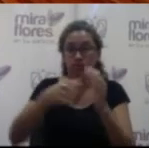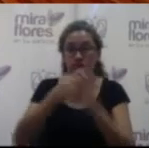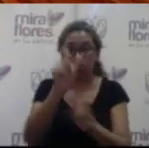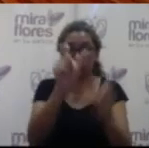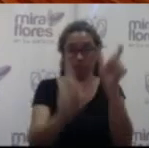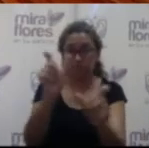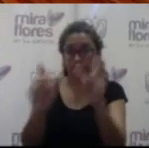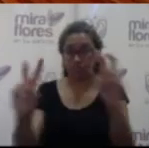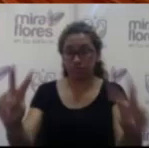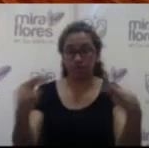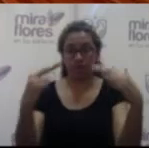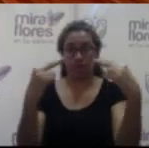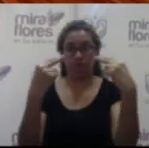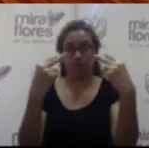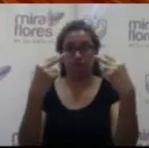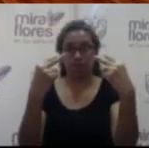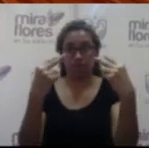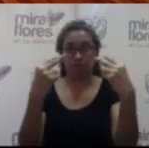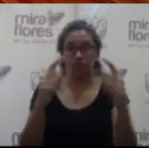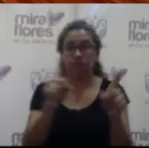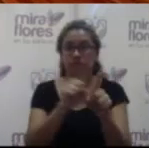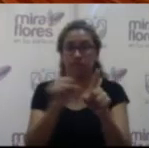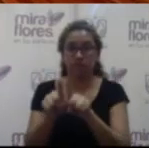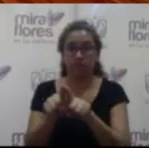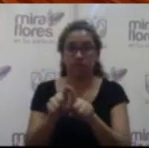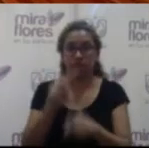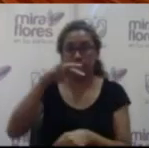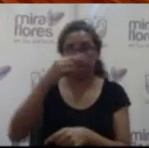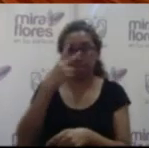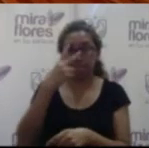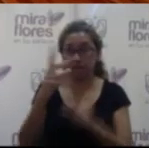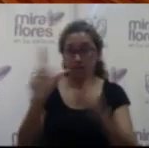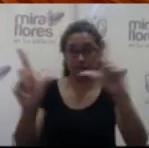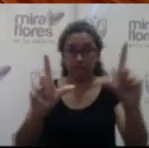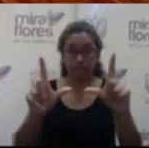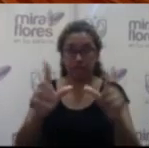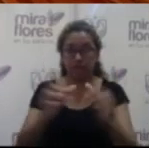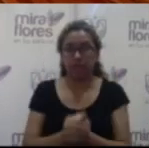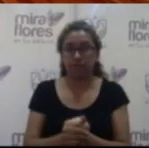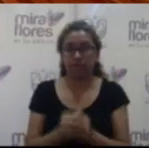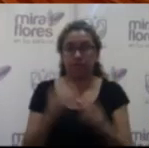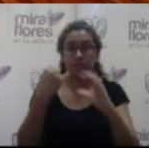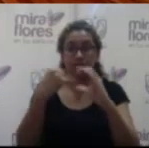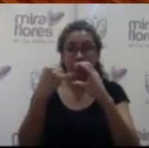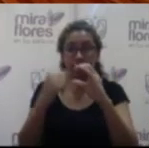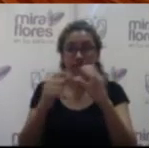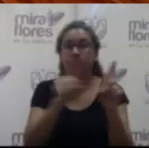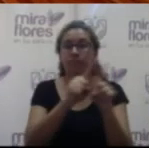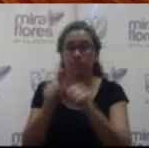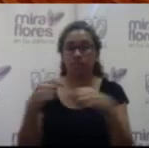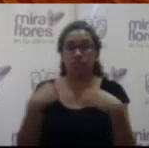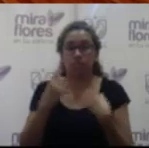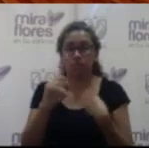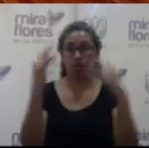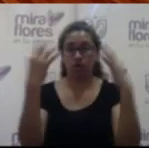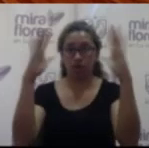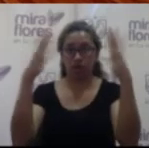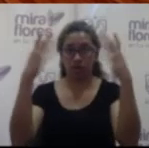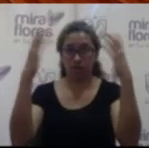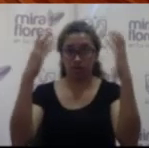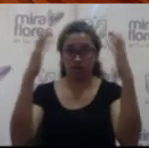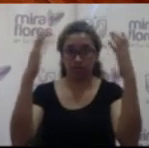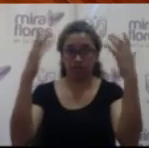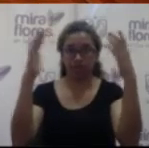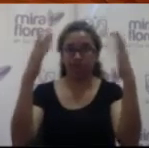que nos están siguiendo a través de las ondas de Mira TV y voy a pedir un aplauso para los miembros del